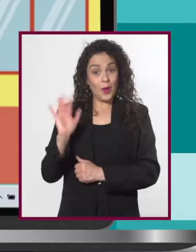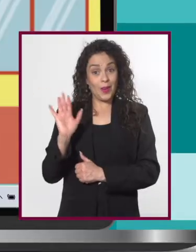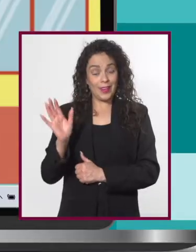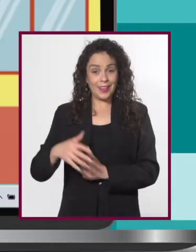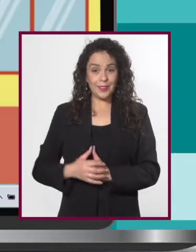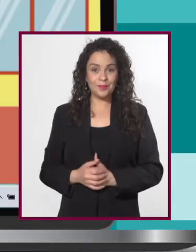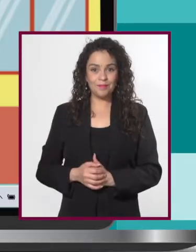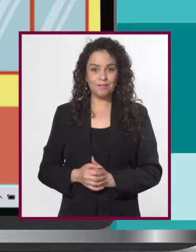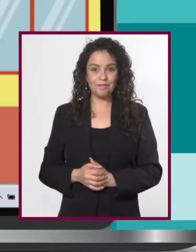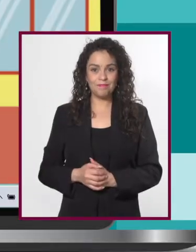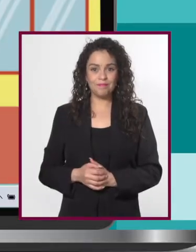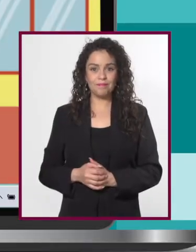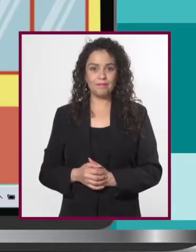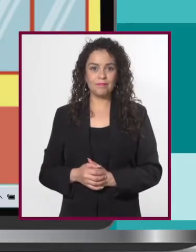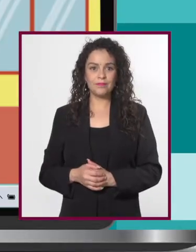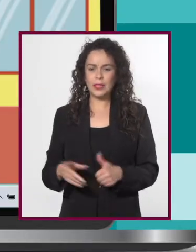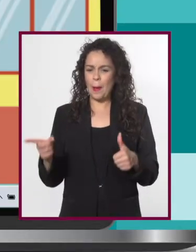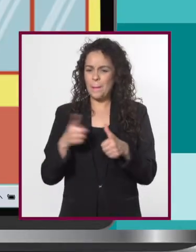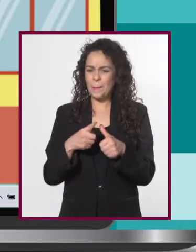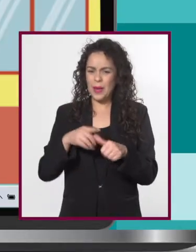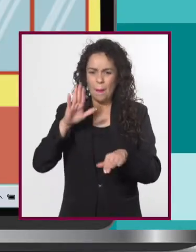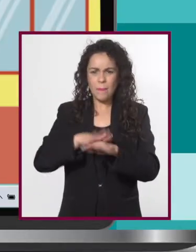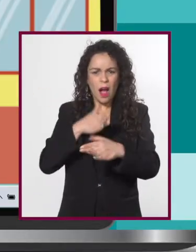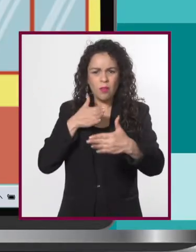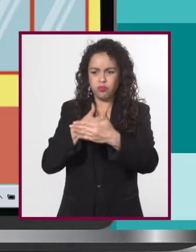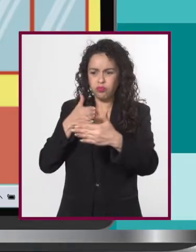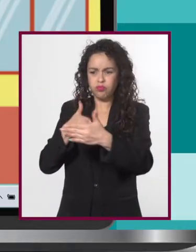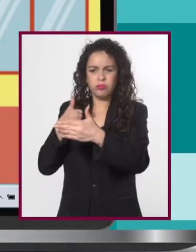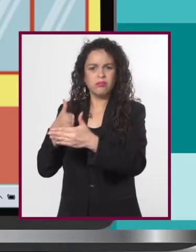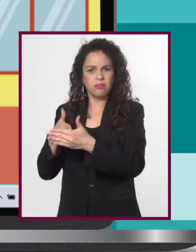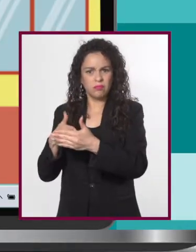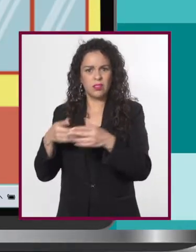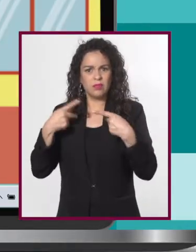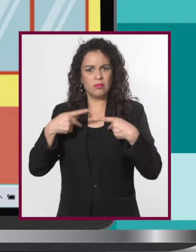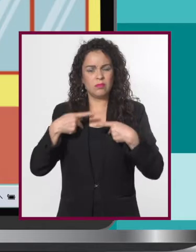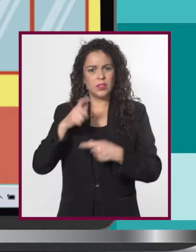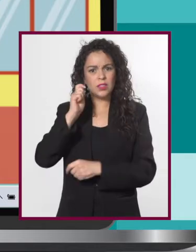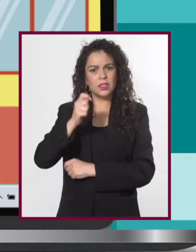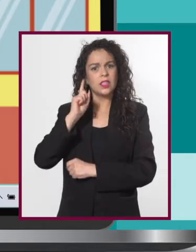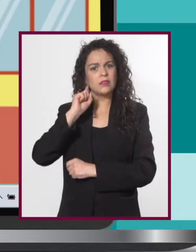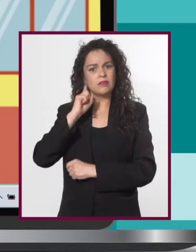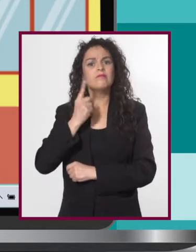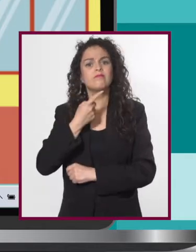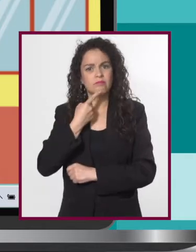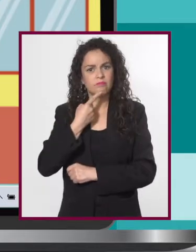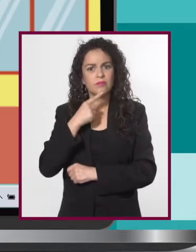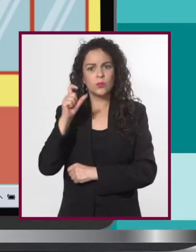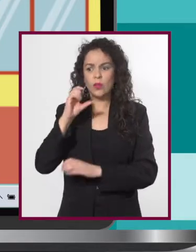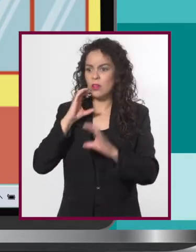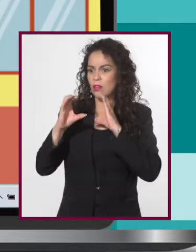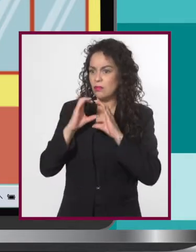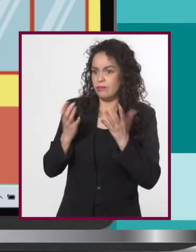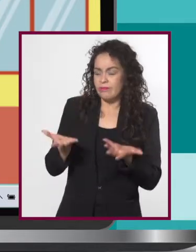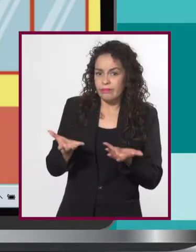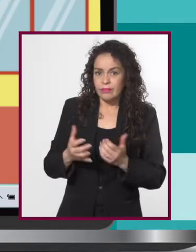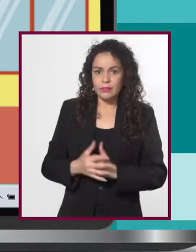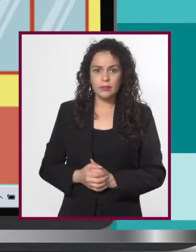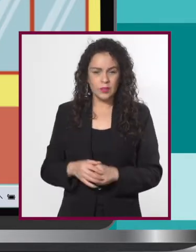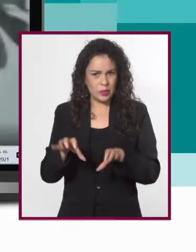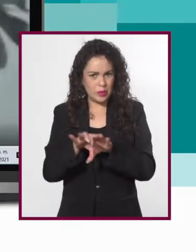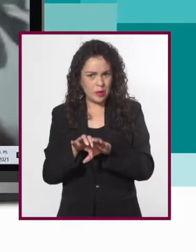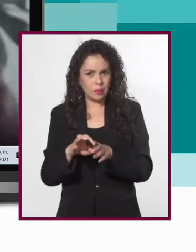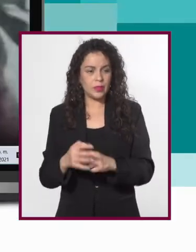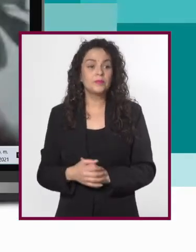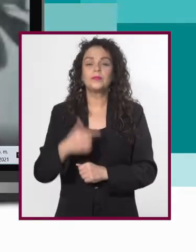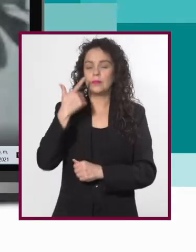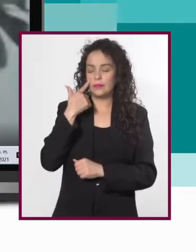¡Hola! ¿Cuáles son las principales barreras a las que se enfrenta una persona con debilidad auditiva al momento de comunicarse?